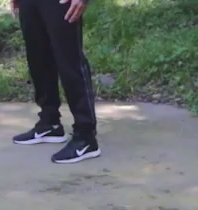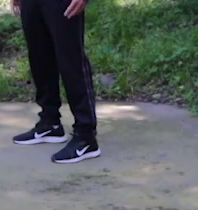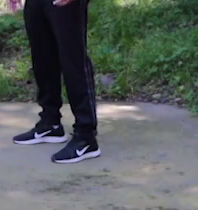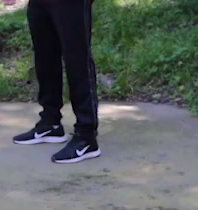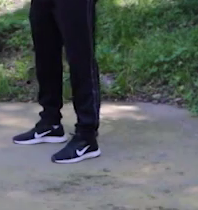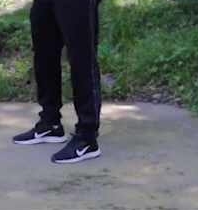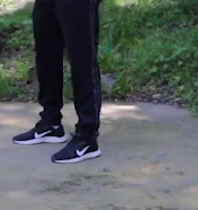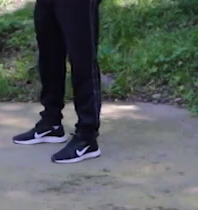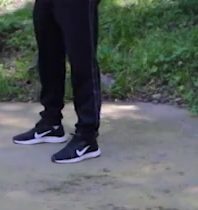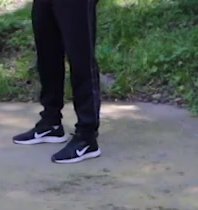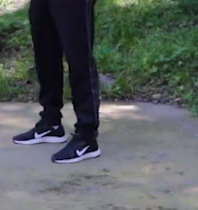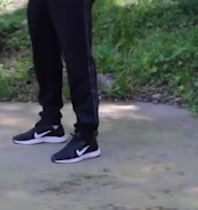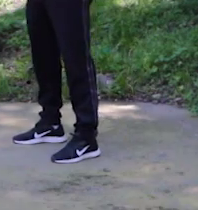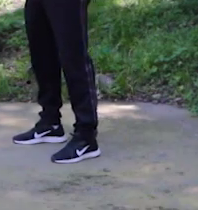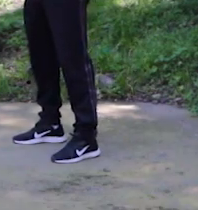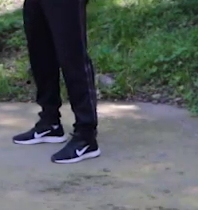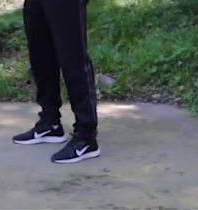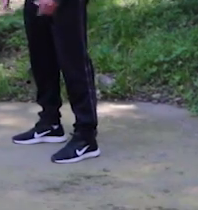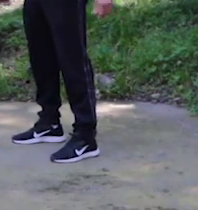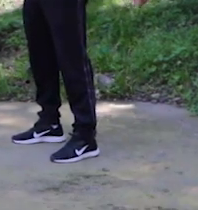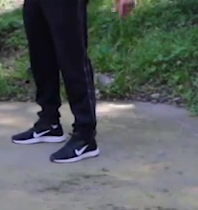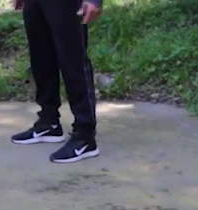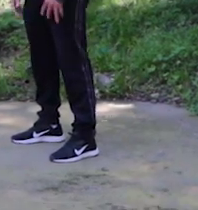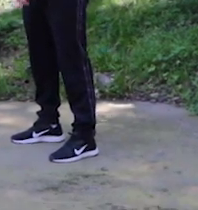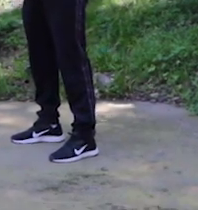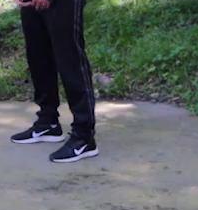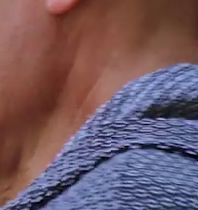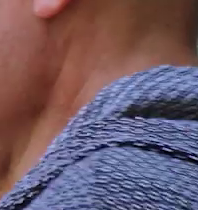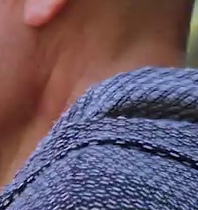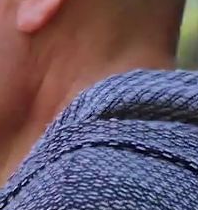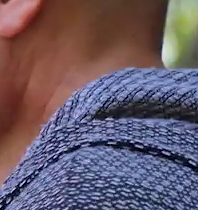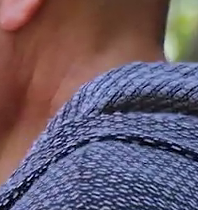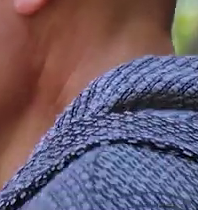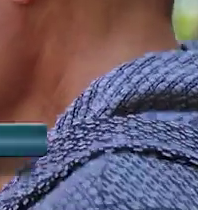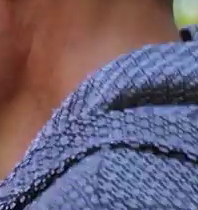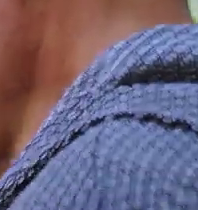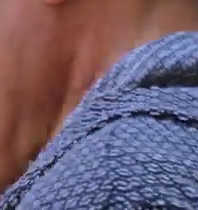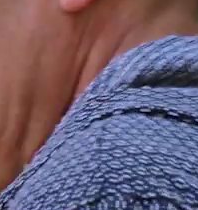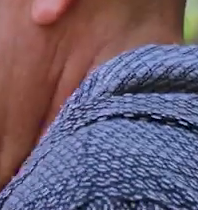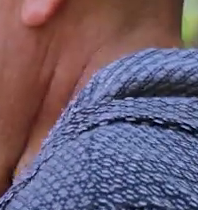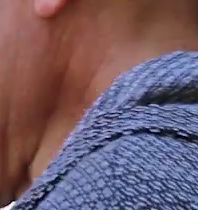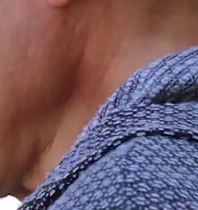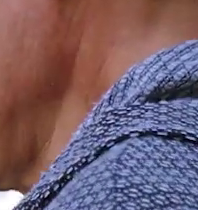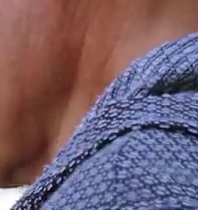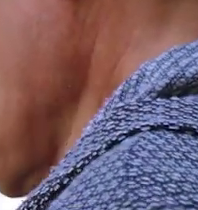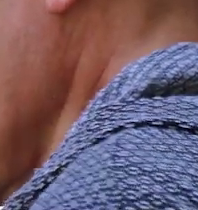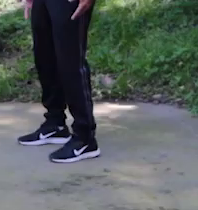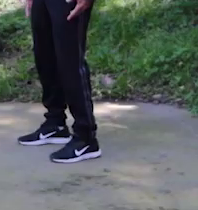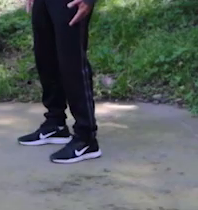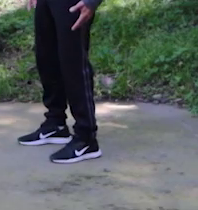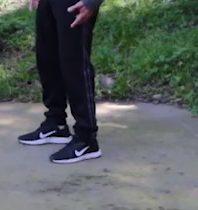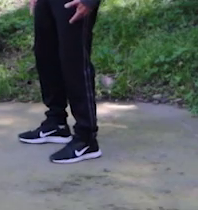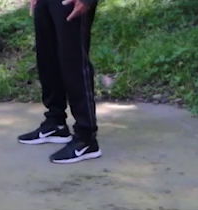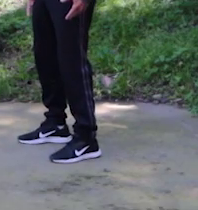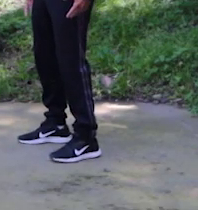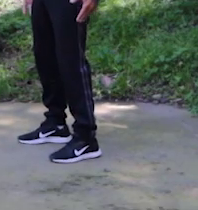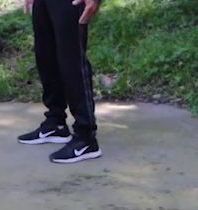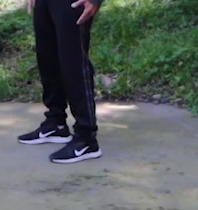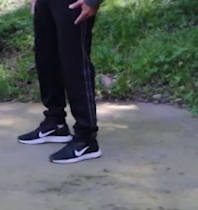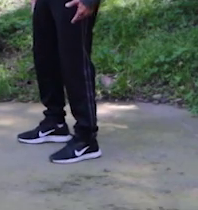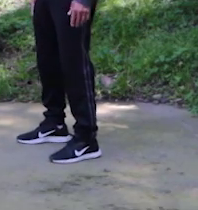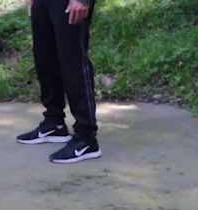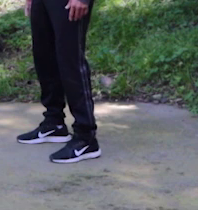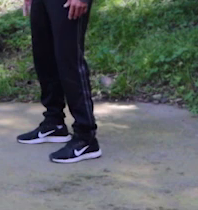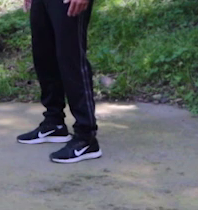Ahora, en esta ocasión vamos a trabajar un poco de hombros. Lo que vamos a hacer, nos vamos a parar. Vamos a abrir el